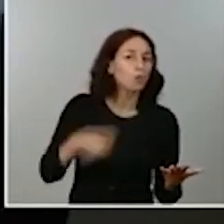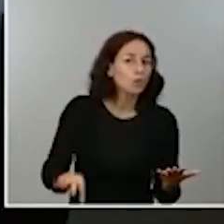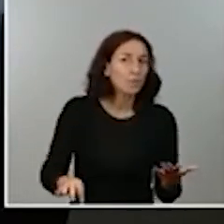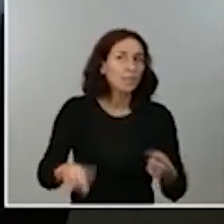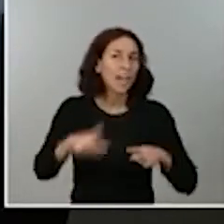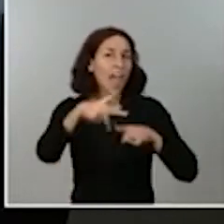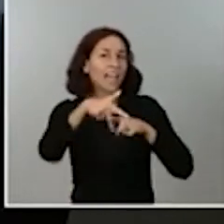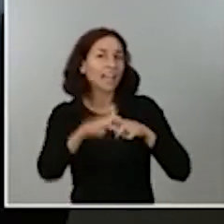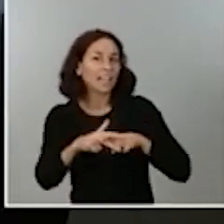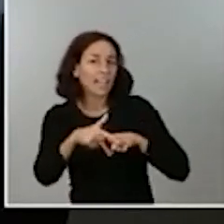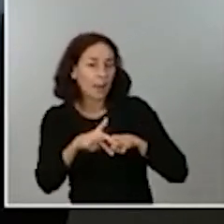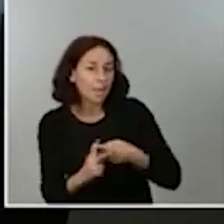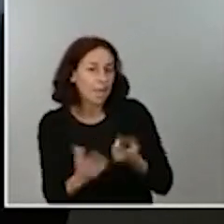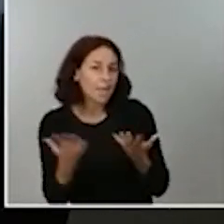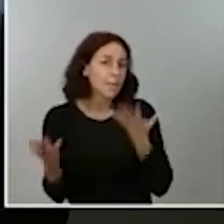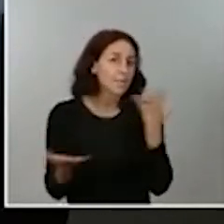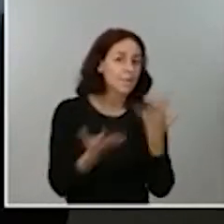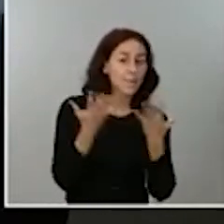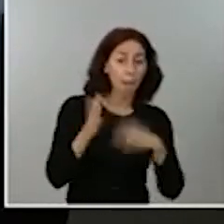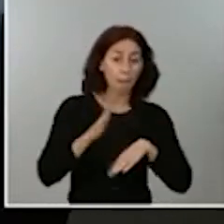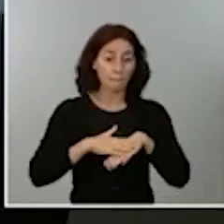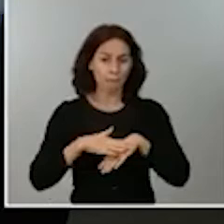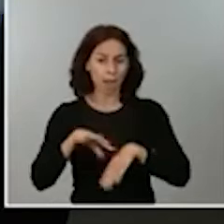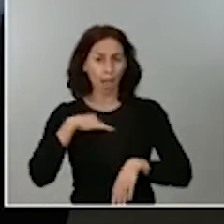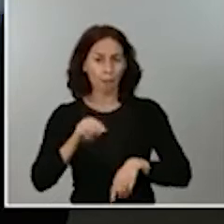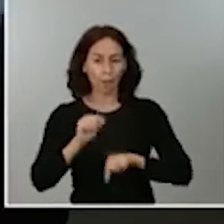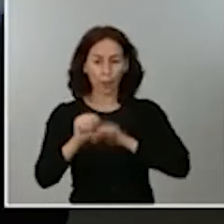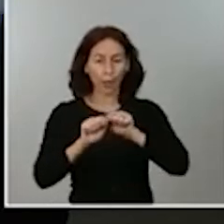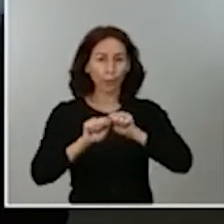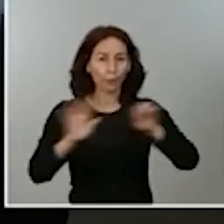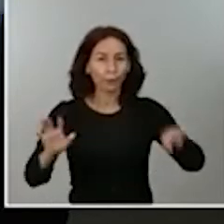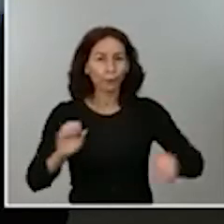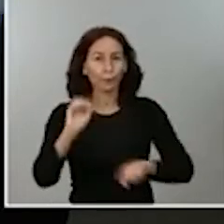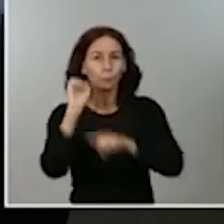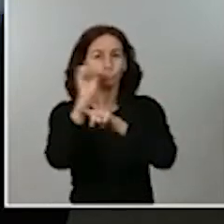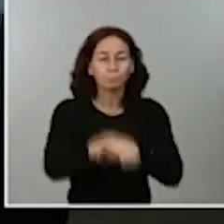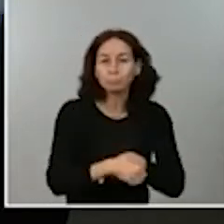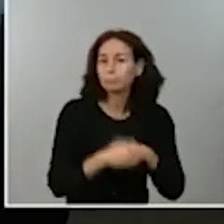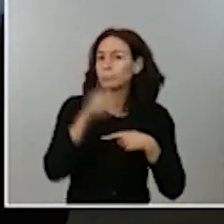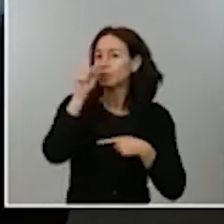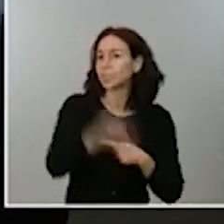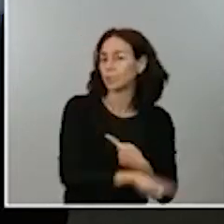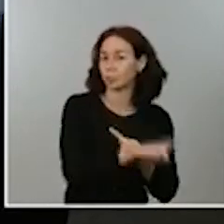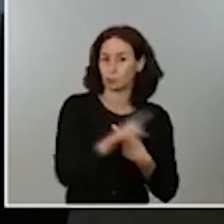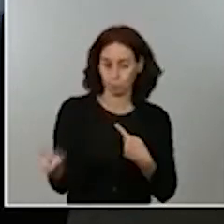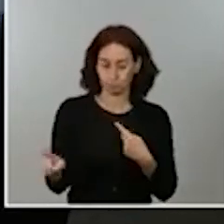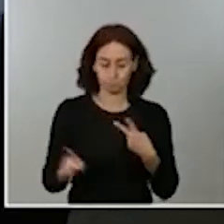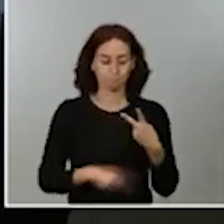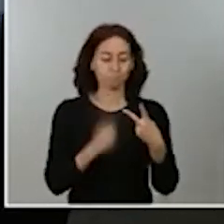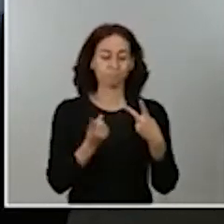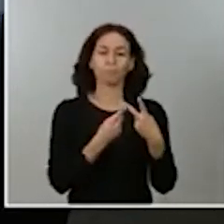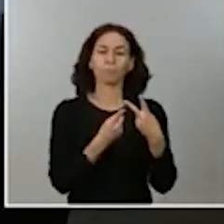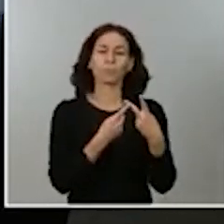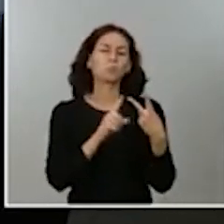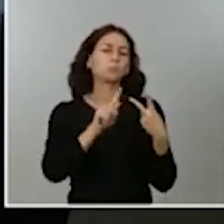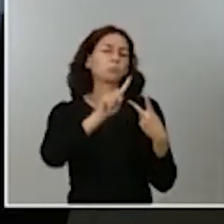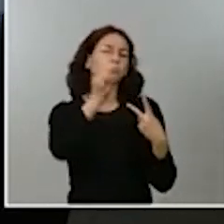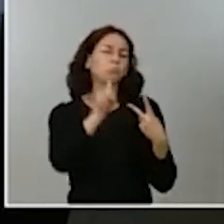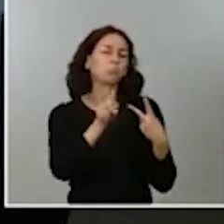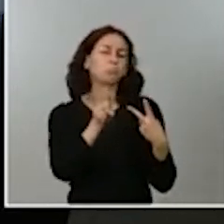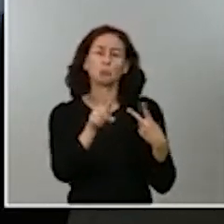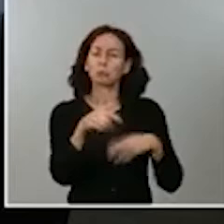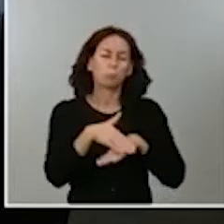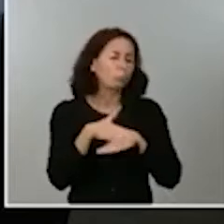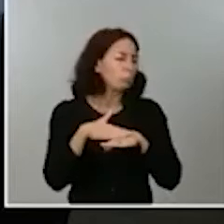cambiar de política en la lucha contra el coronavirus? Luego también quería, y simplemente es una pregunta muy básica, de